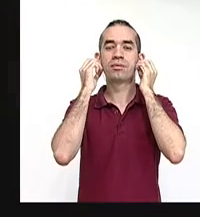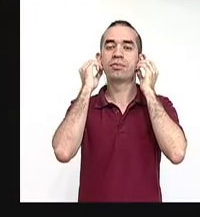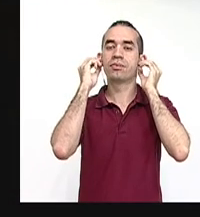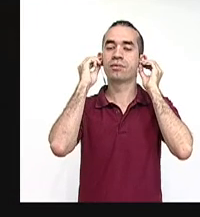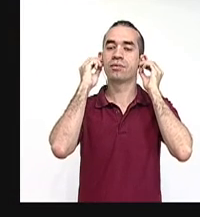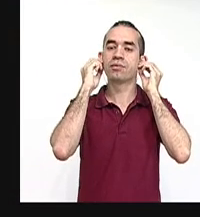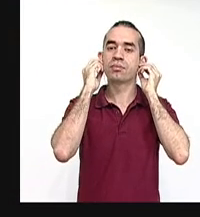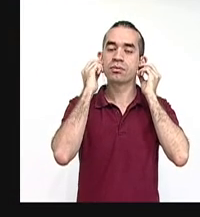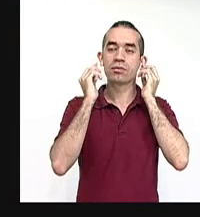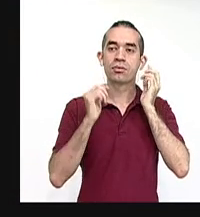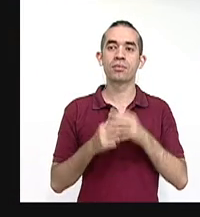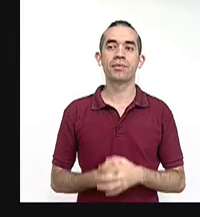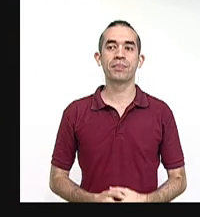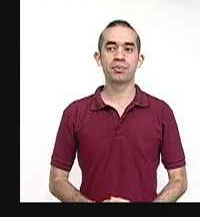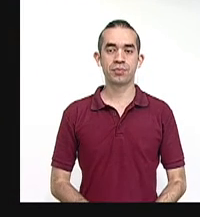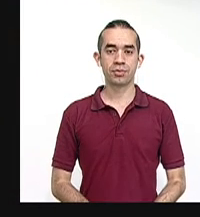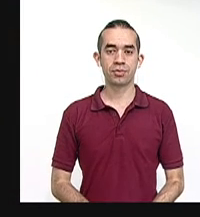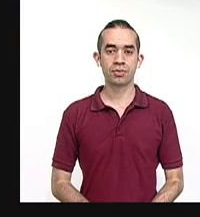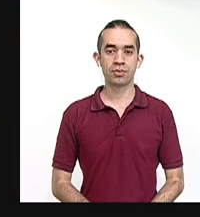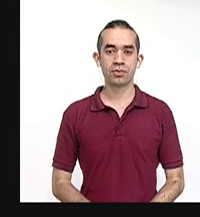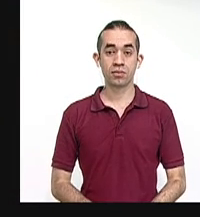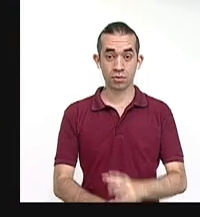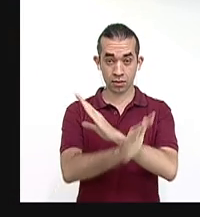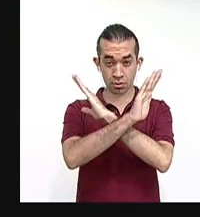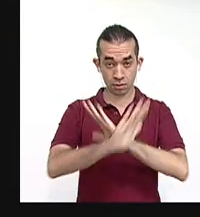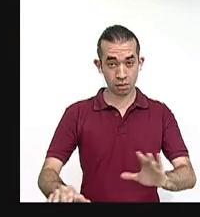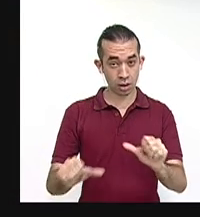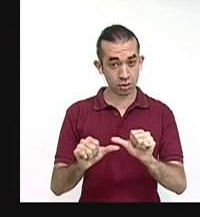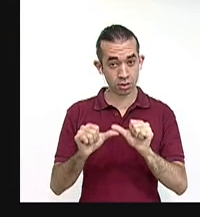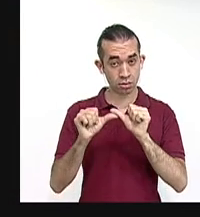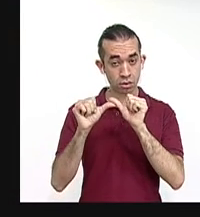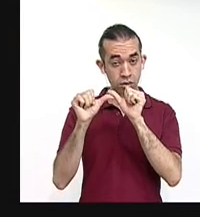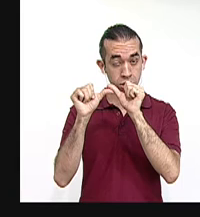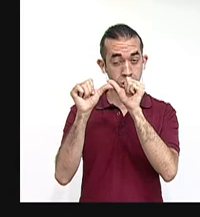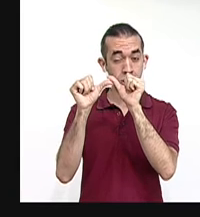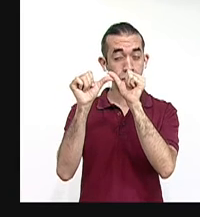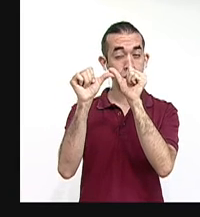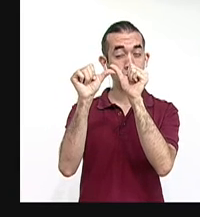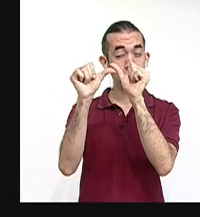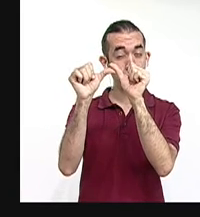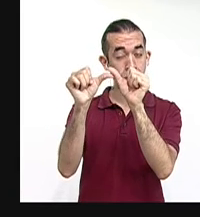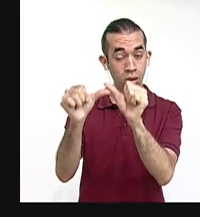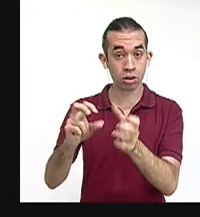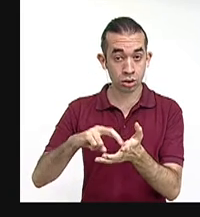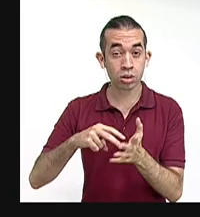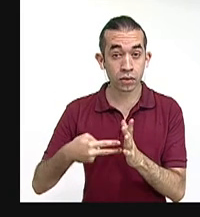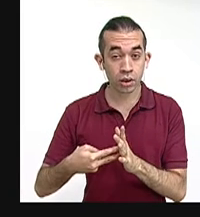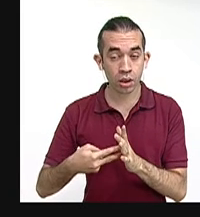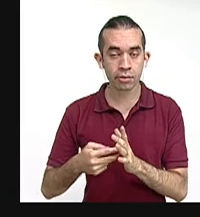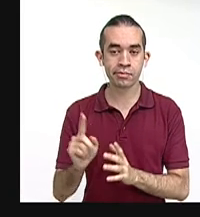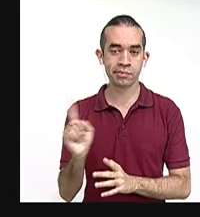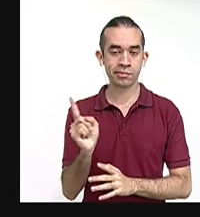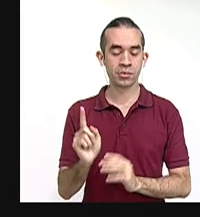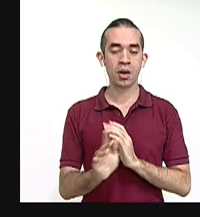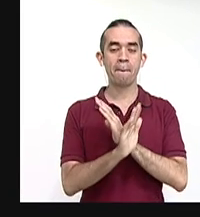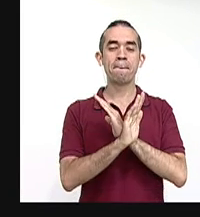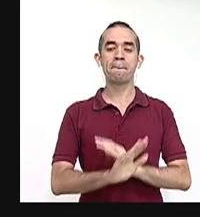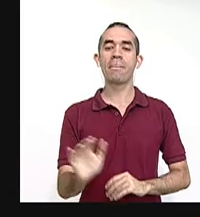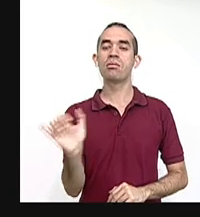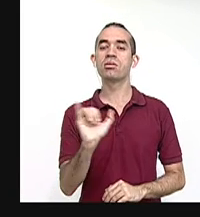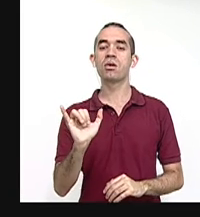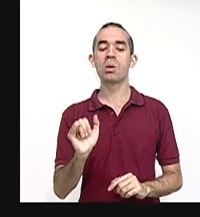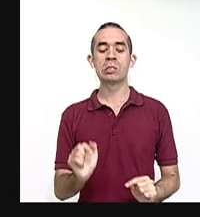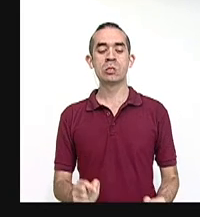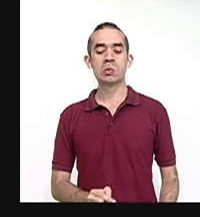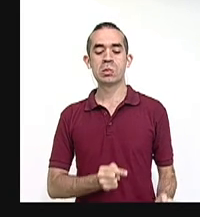Pero la paz no es un estado de inercia, es un estado de combate cauteloso, de